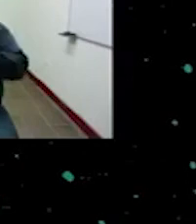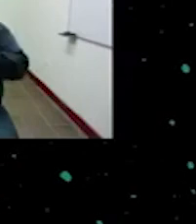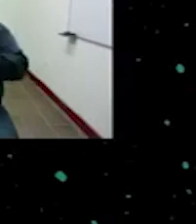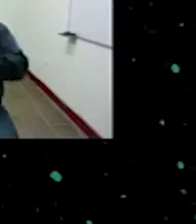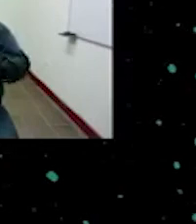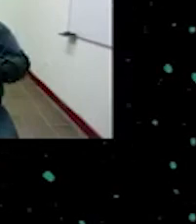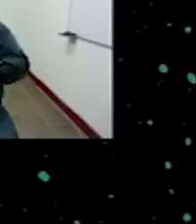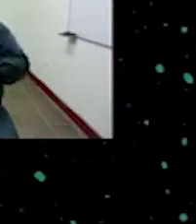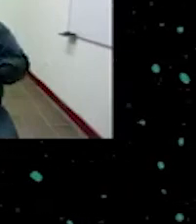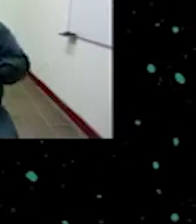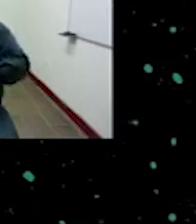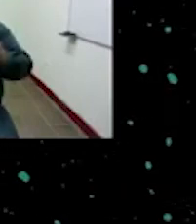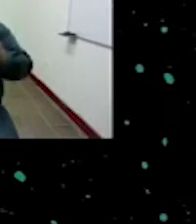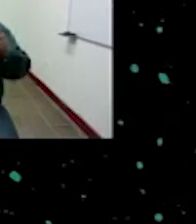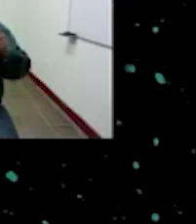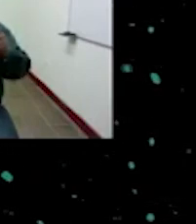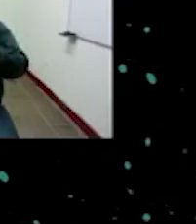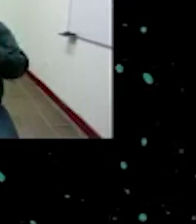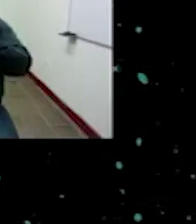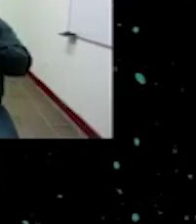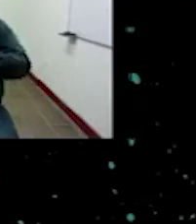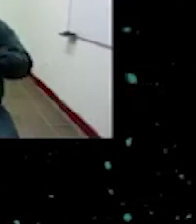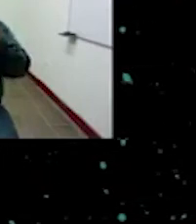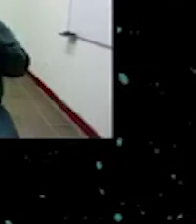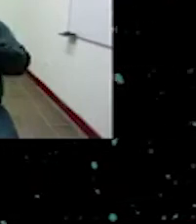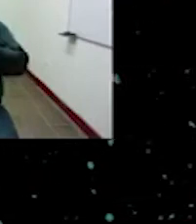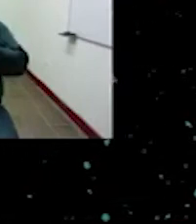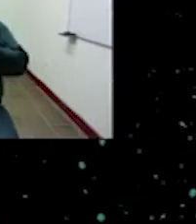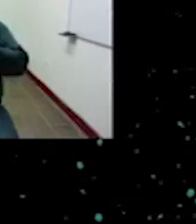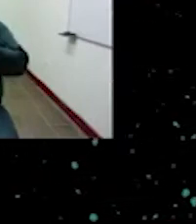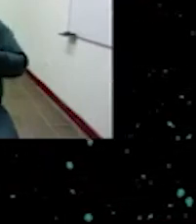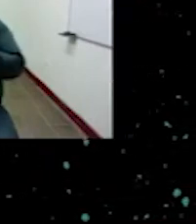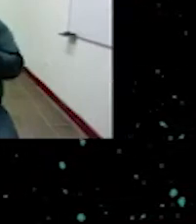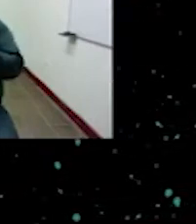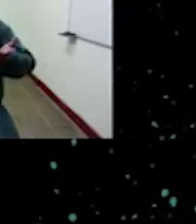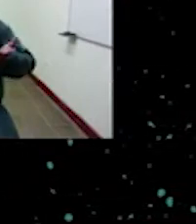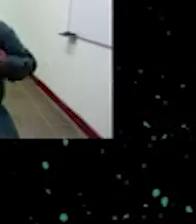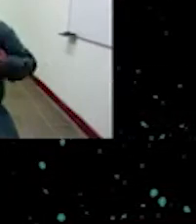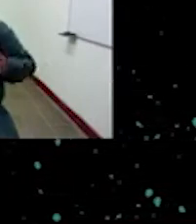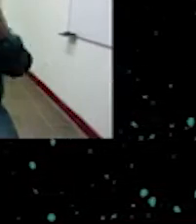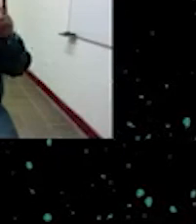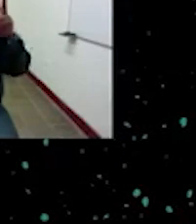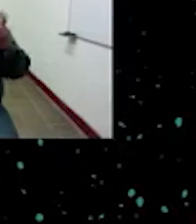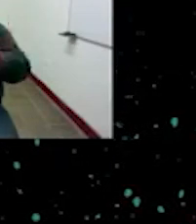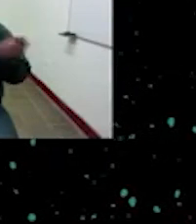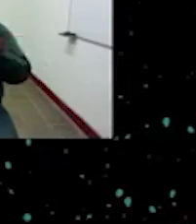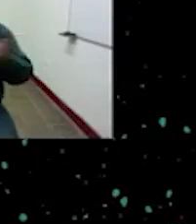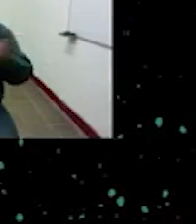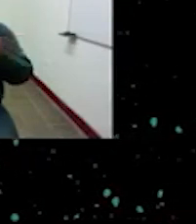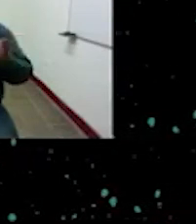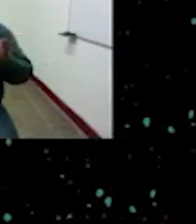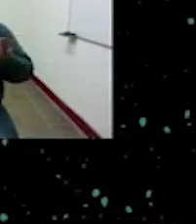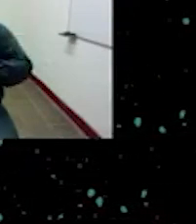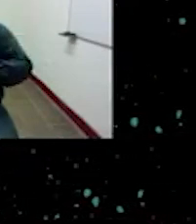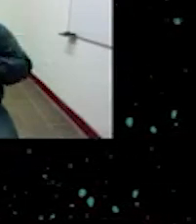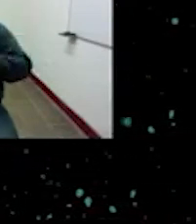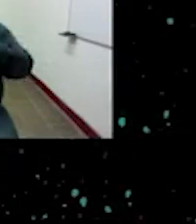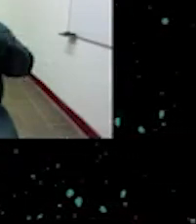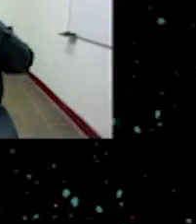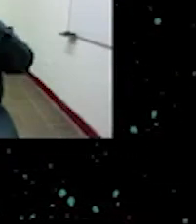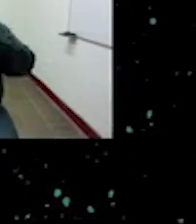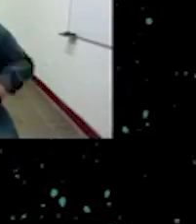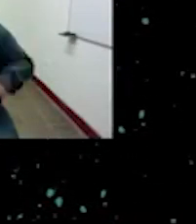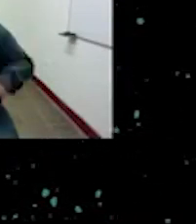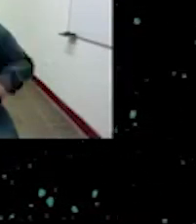existe un espacio posterior para eh para tratar estos temas creo que sería muy importante hacerlo Pablo César